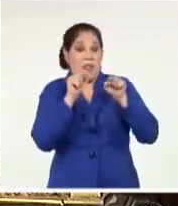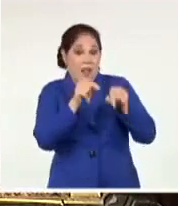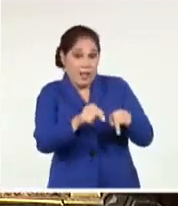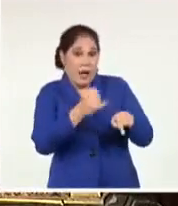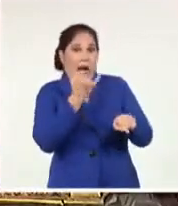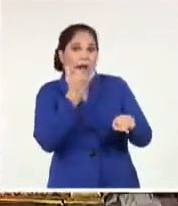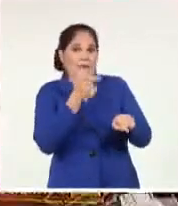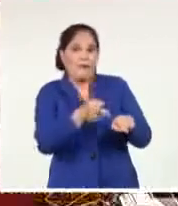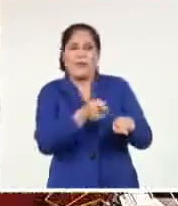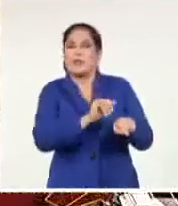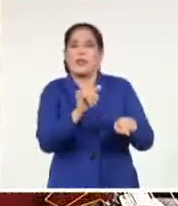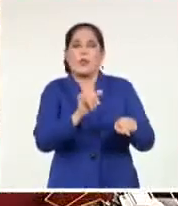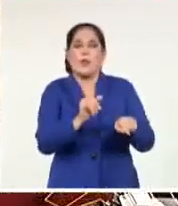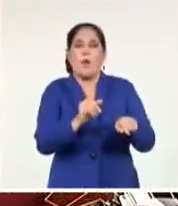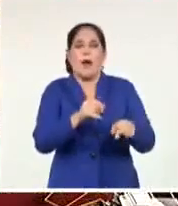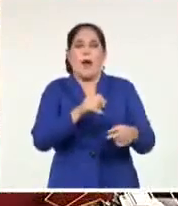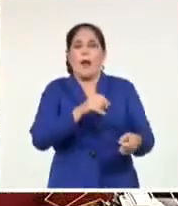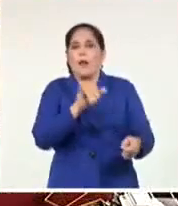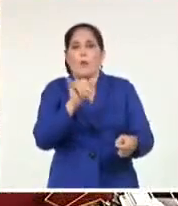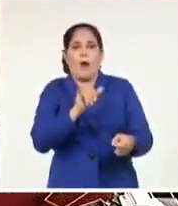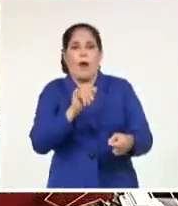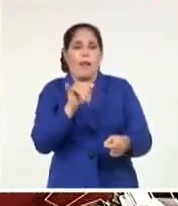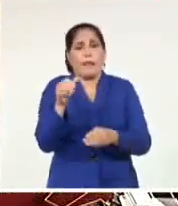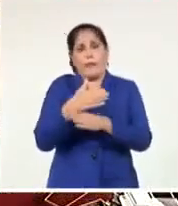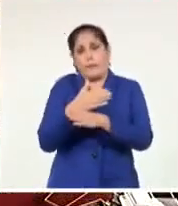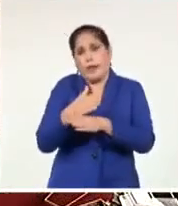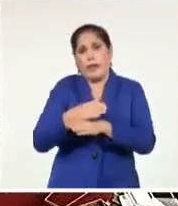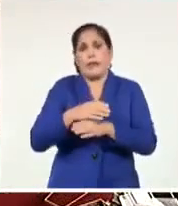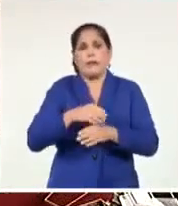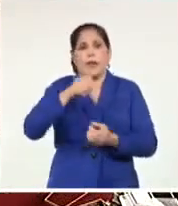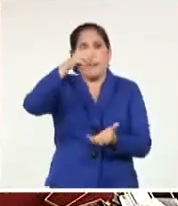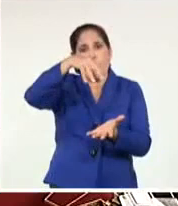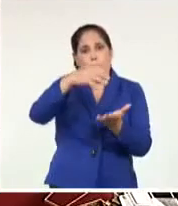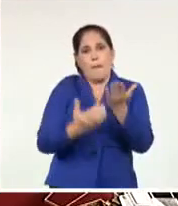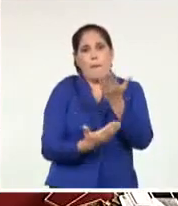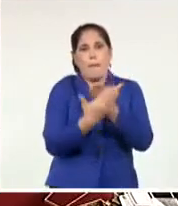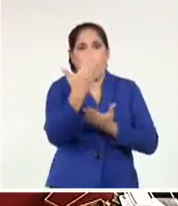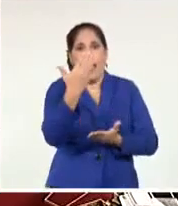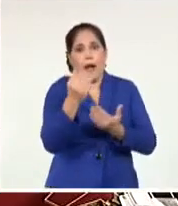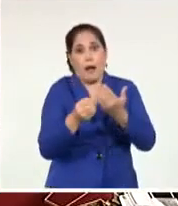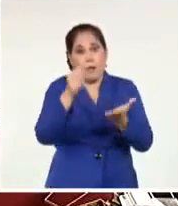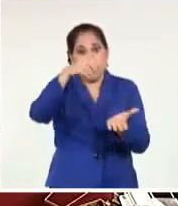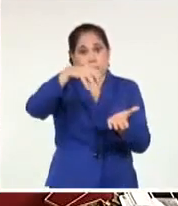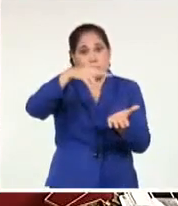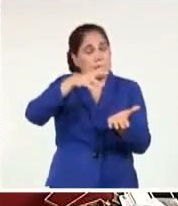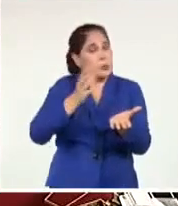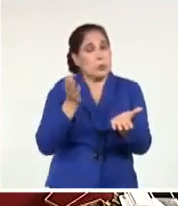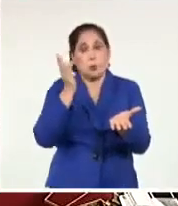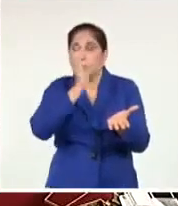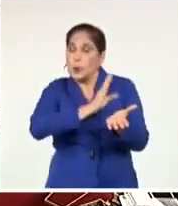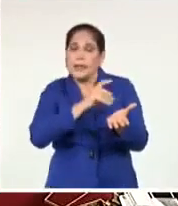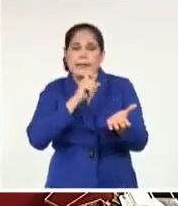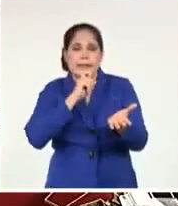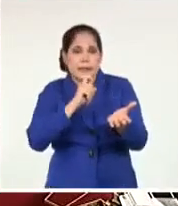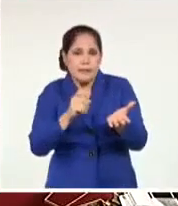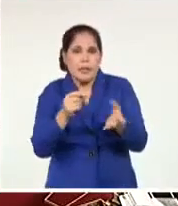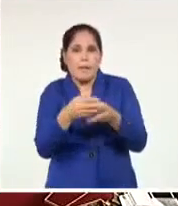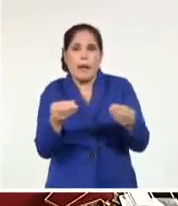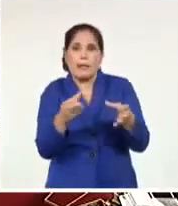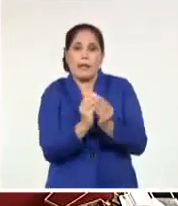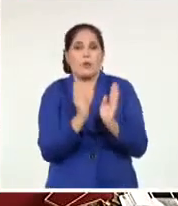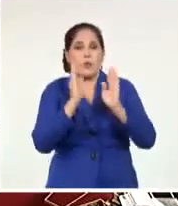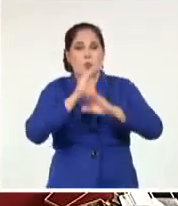afectaciones en la radioterapia, por dificultades con mantenimiento y reparación de los equipos de radioterapia, porque estamos